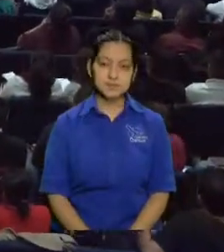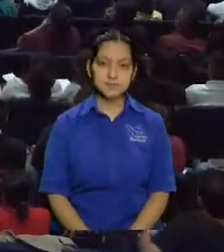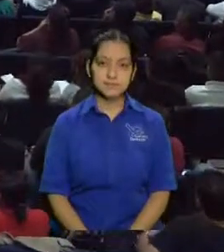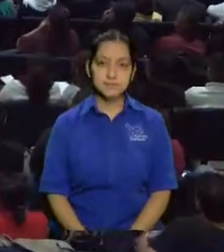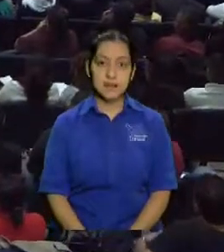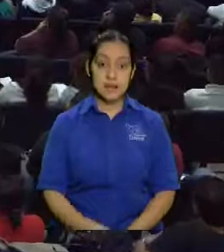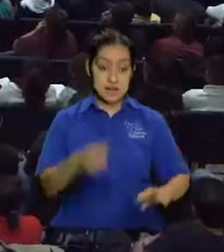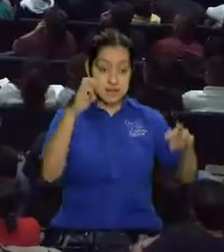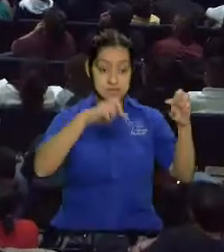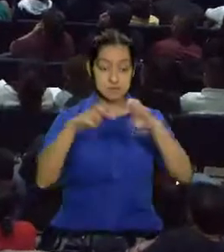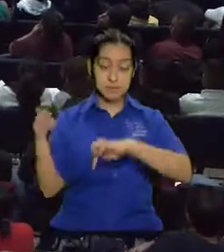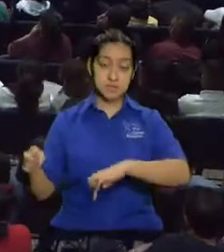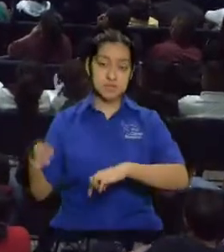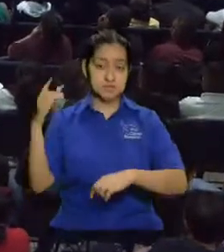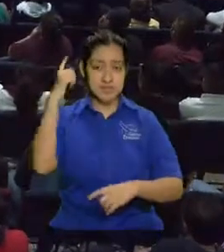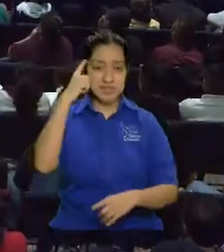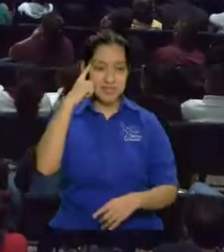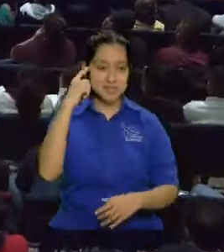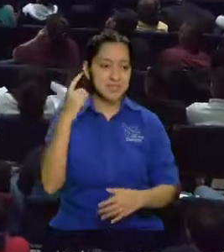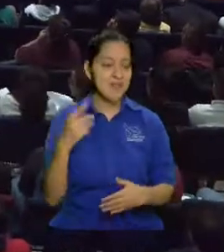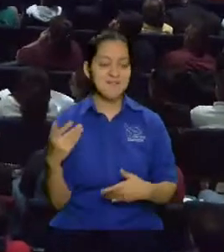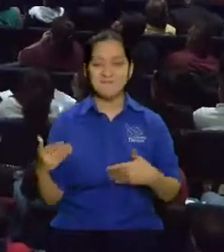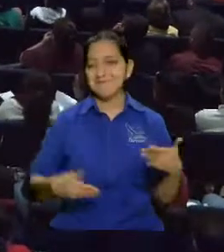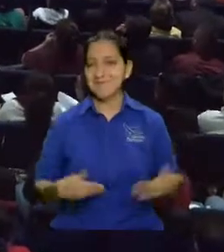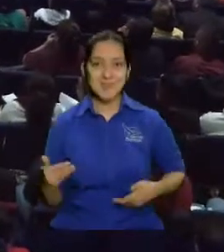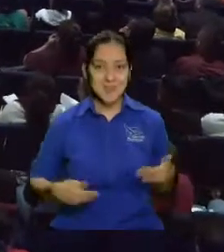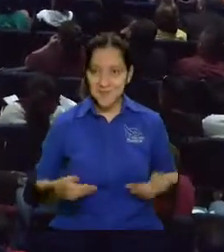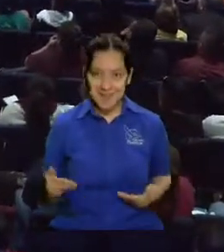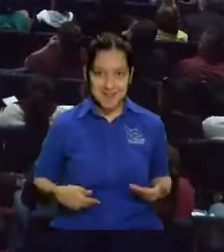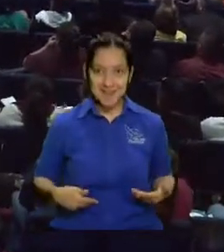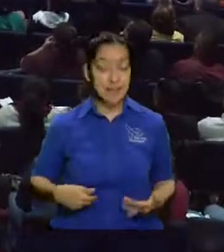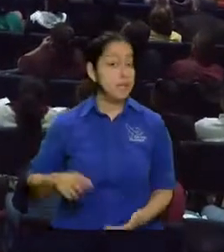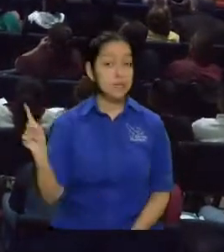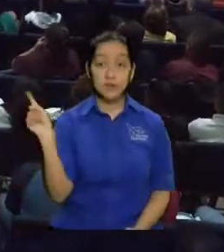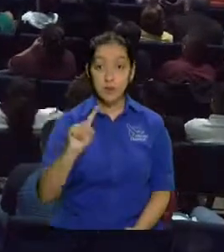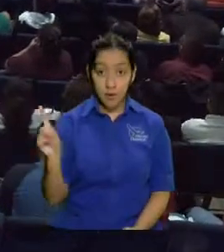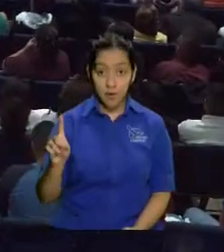la gente lo vuelve un juego pero tiene una repercusión